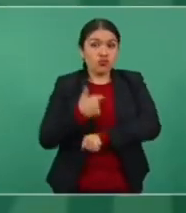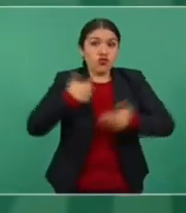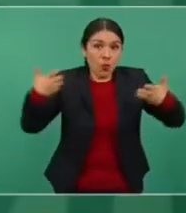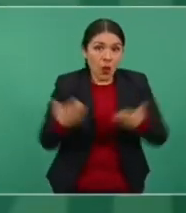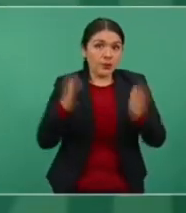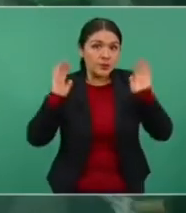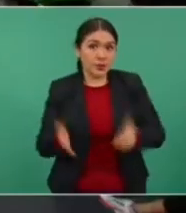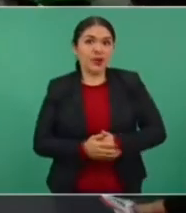A usted.